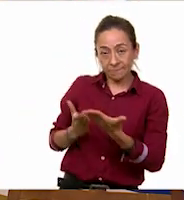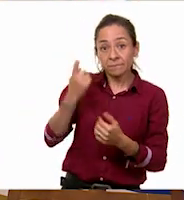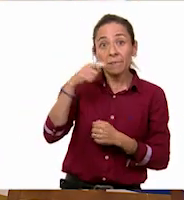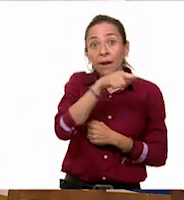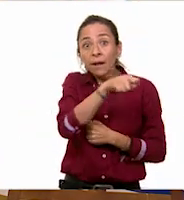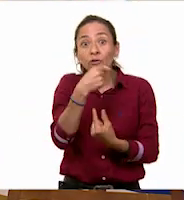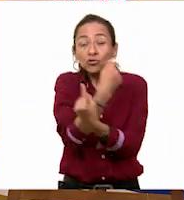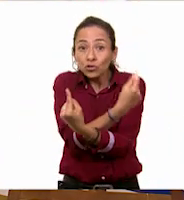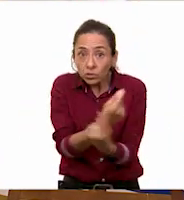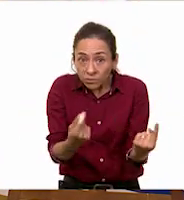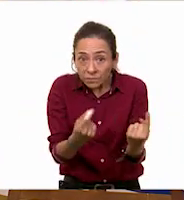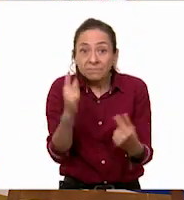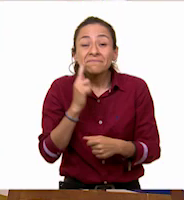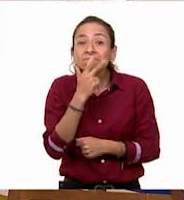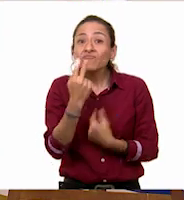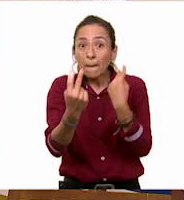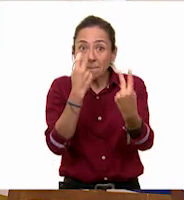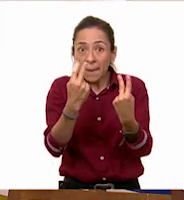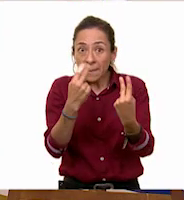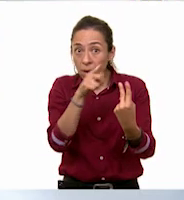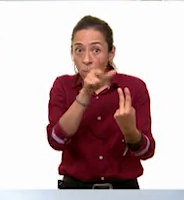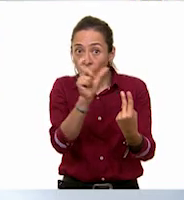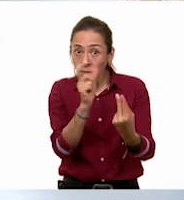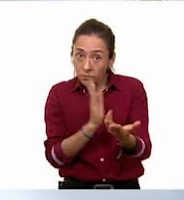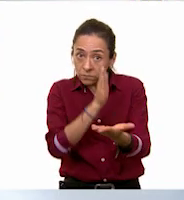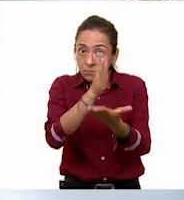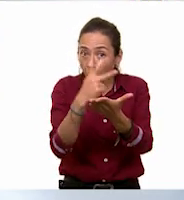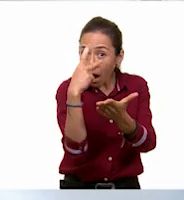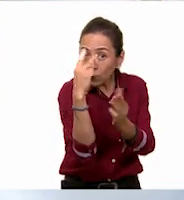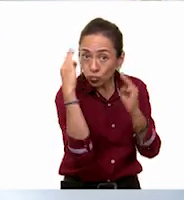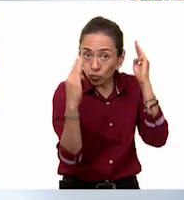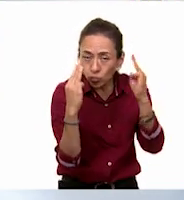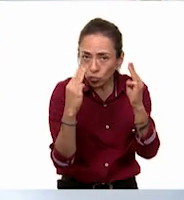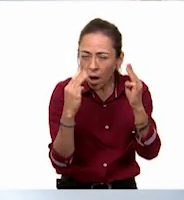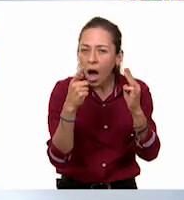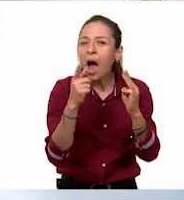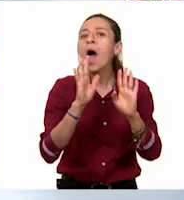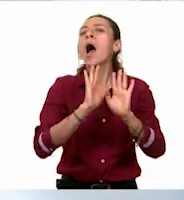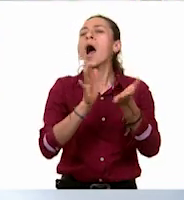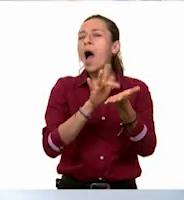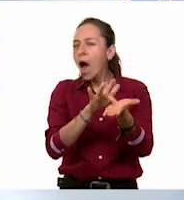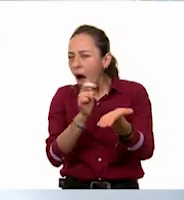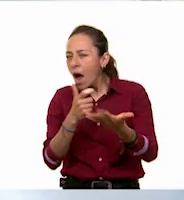recibir a todos sus invitados en su museo. Voy por nuestra invitada.